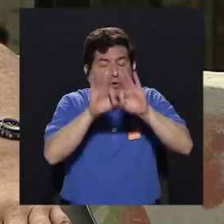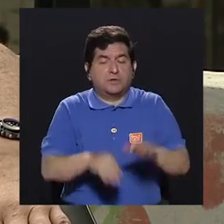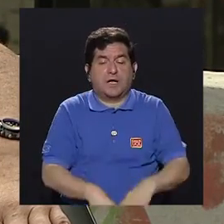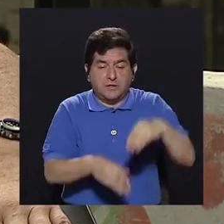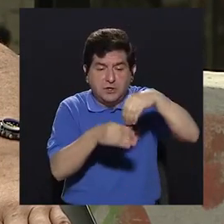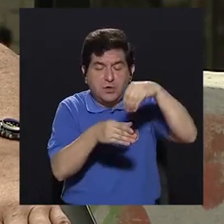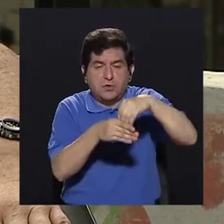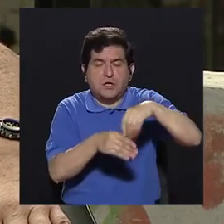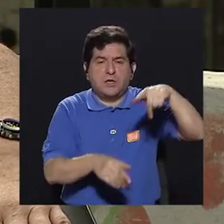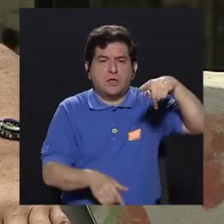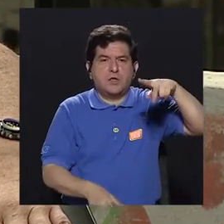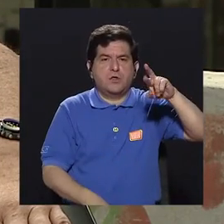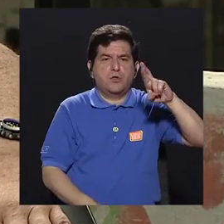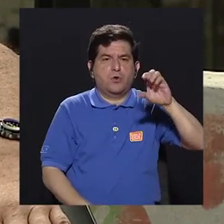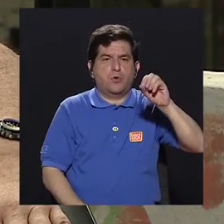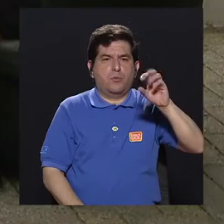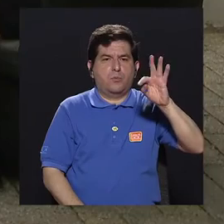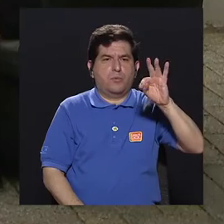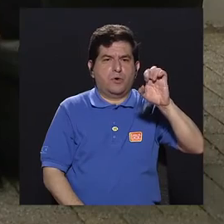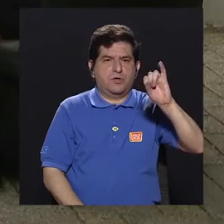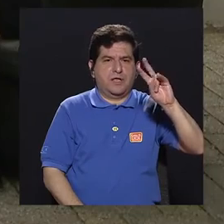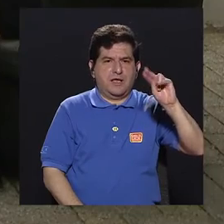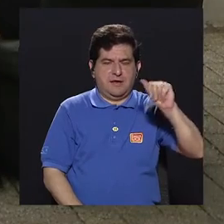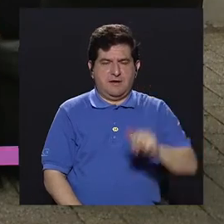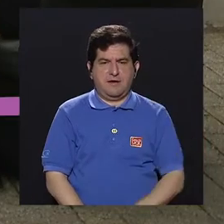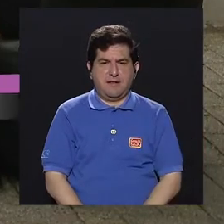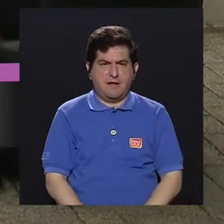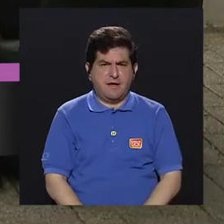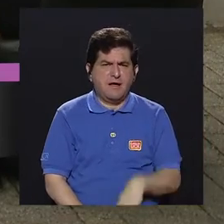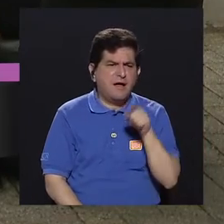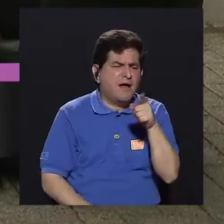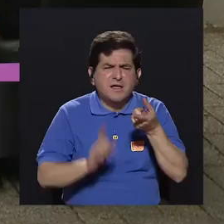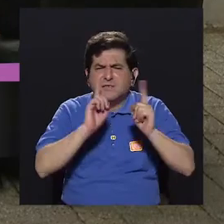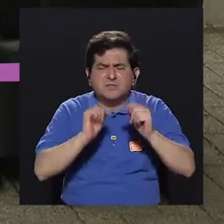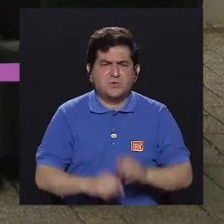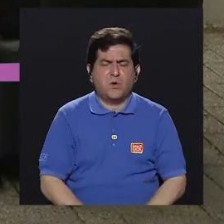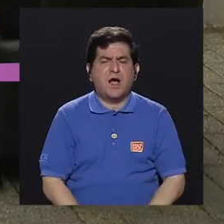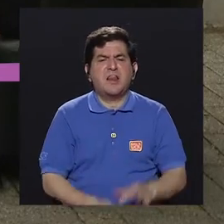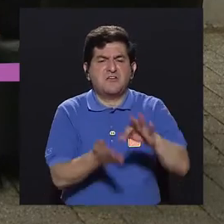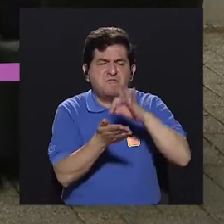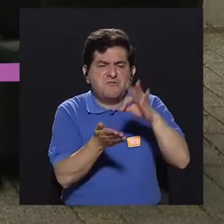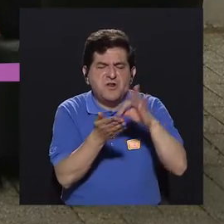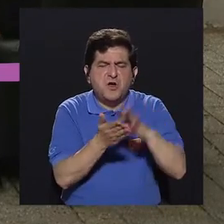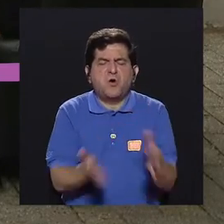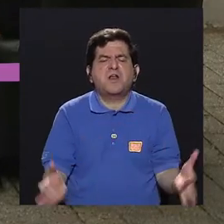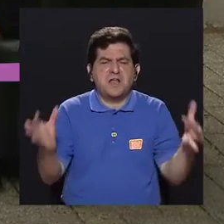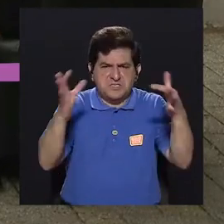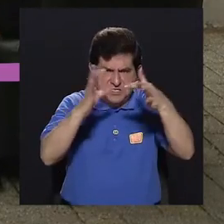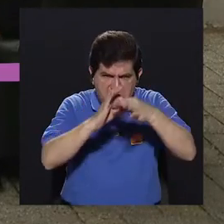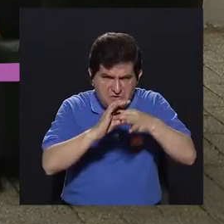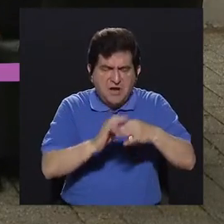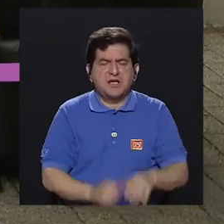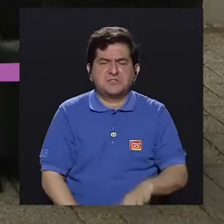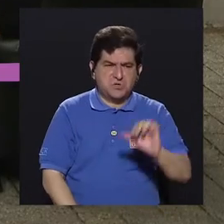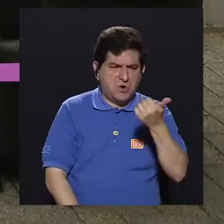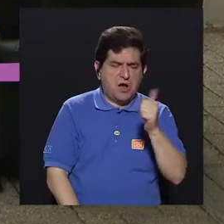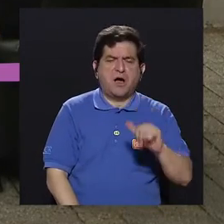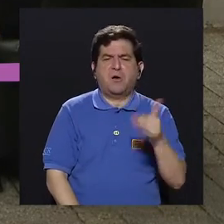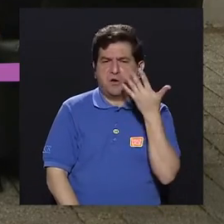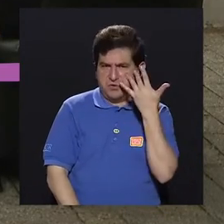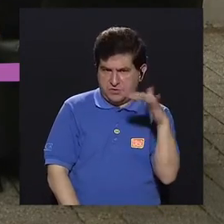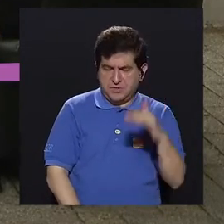de proteína. Perdón, ¿leguminosas son? ¿Frijoles? Frijoles y su familia, digamos, de los garbanzos, de las